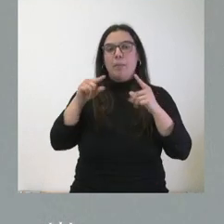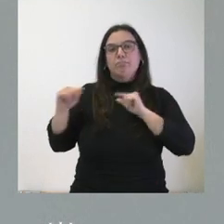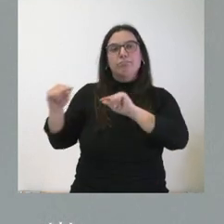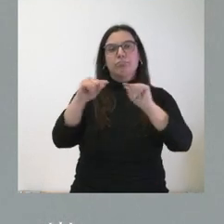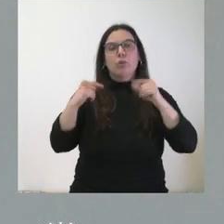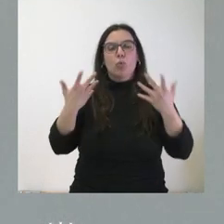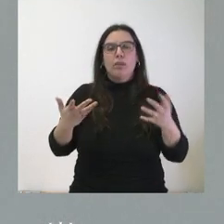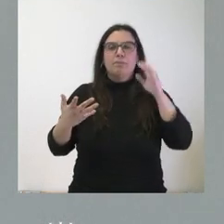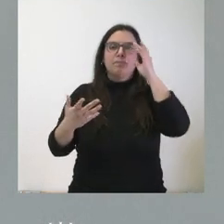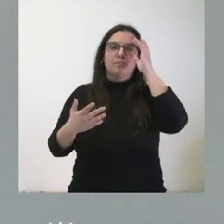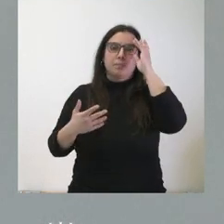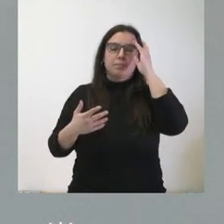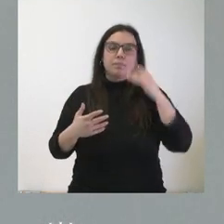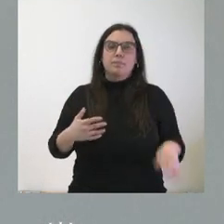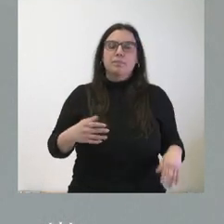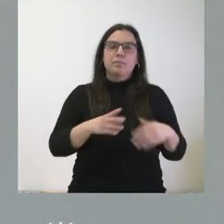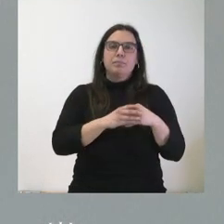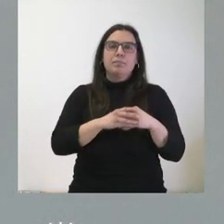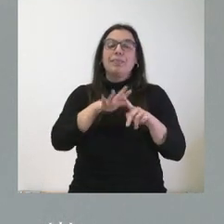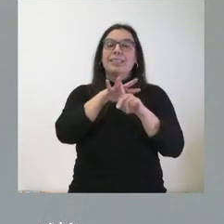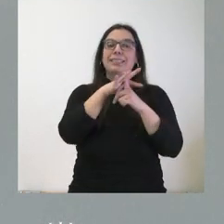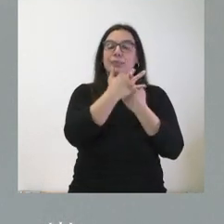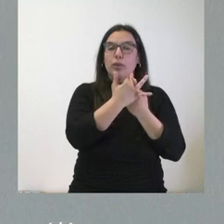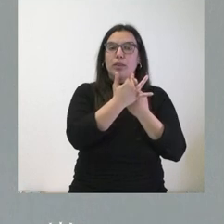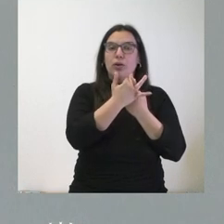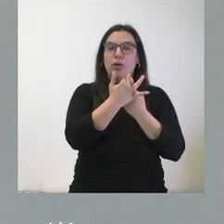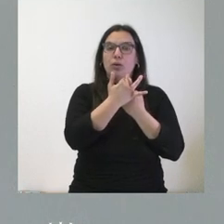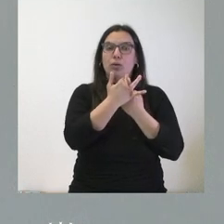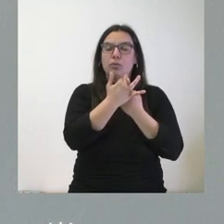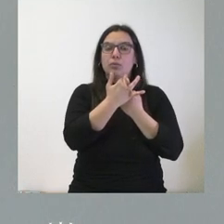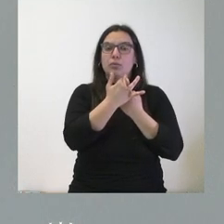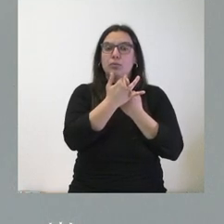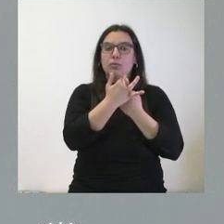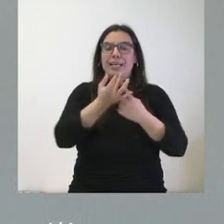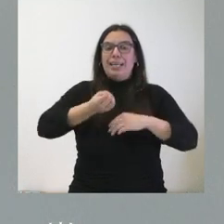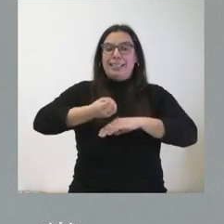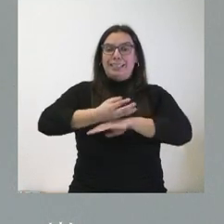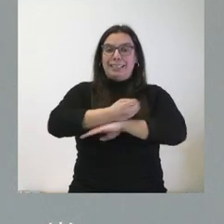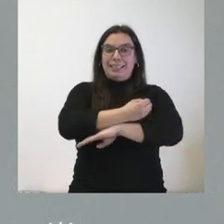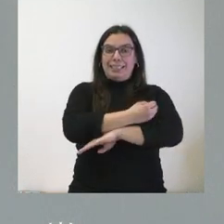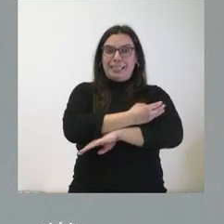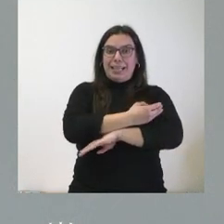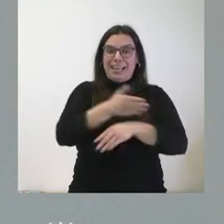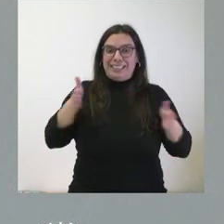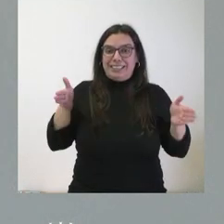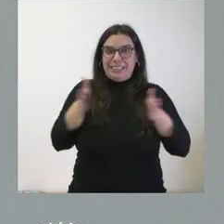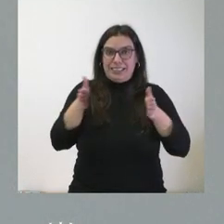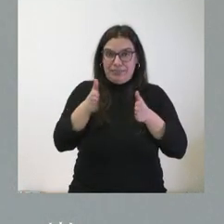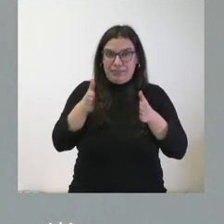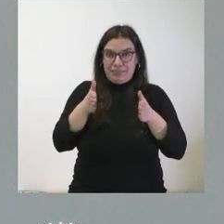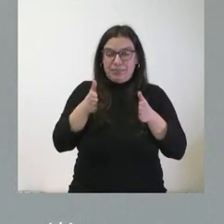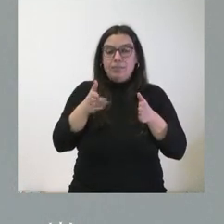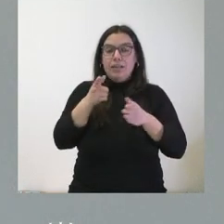que ver con la situación de los trenes de vía estrecha cuya